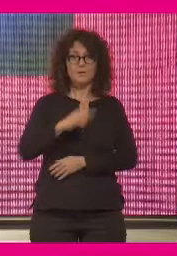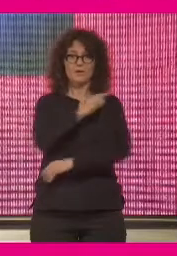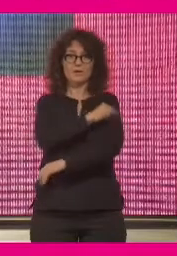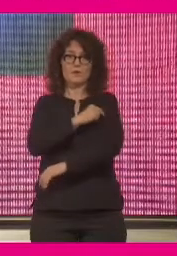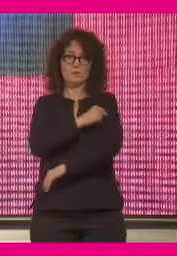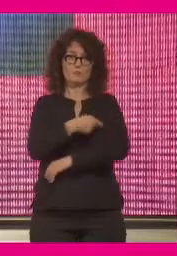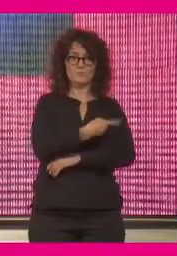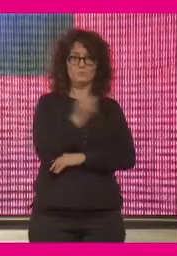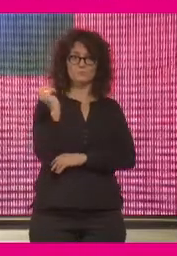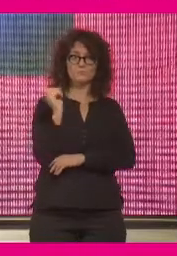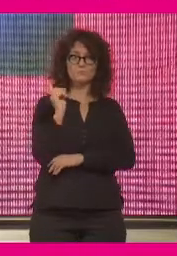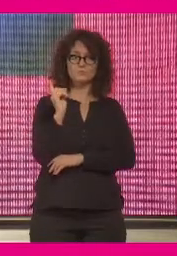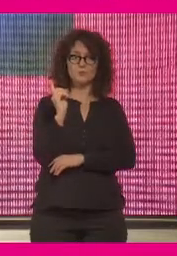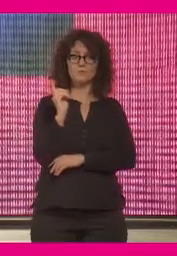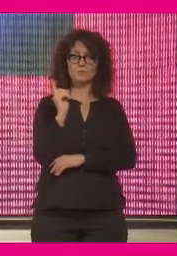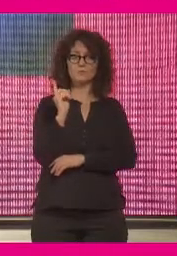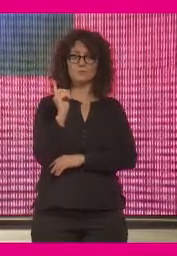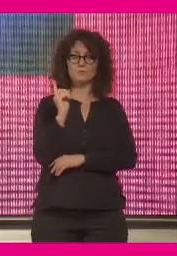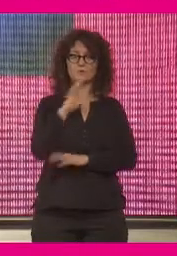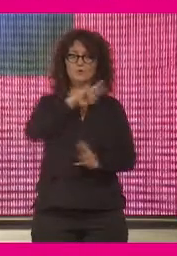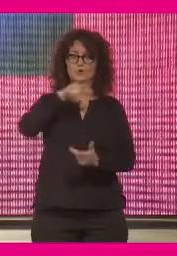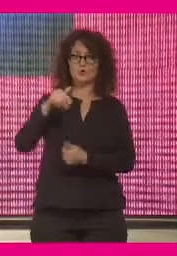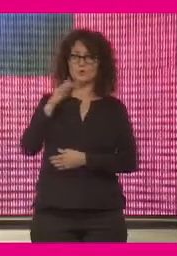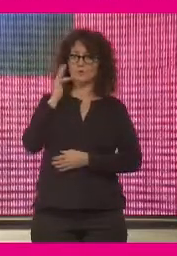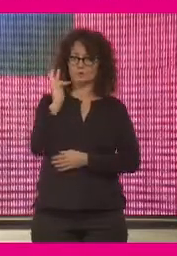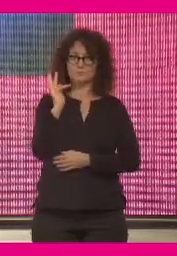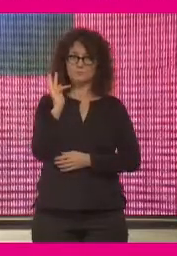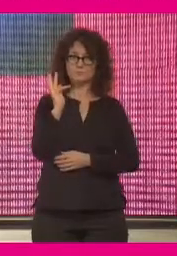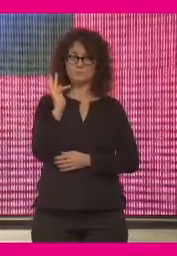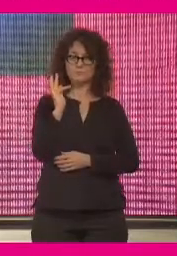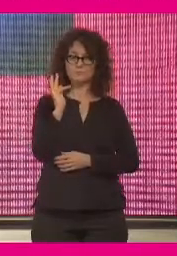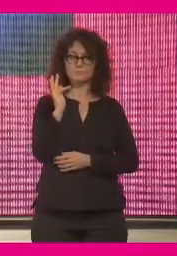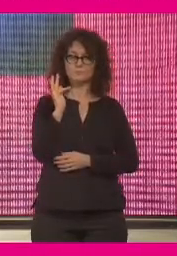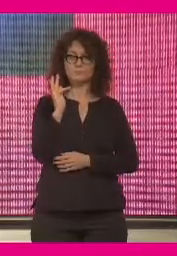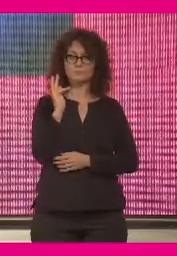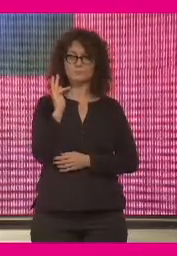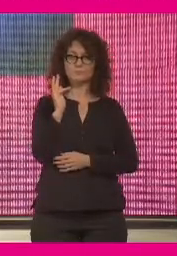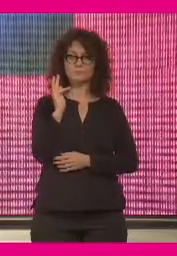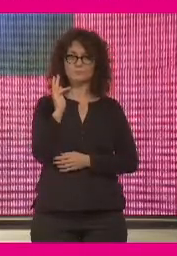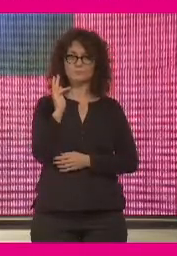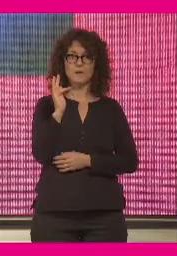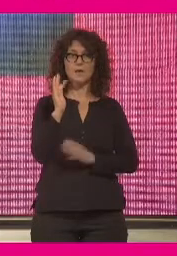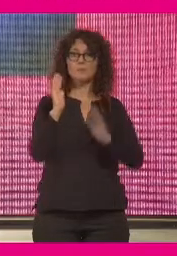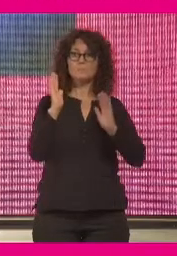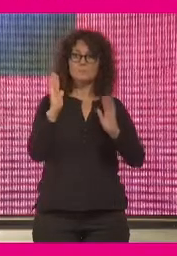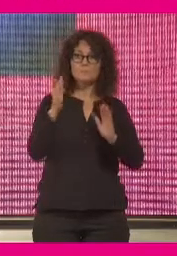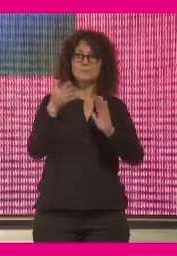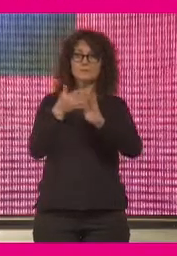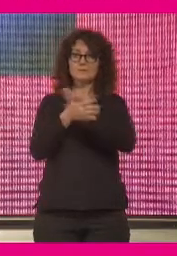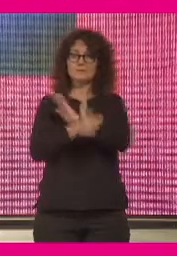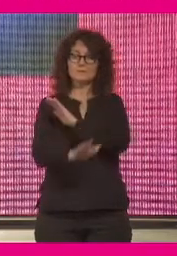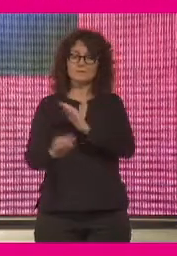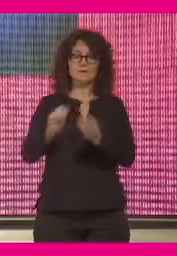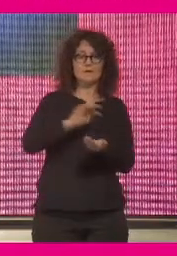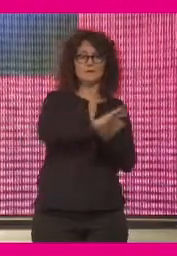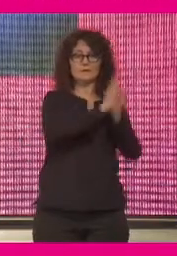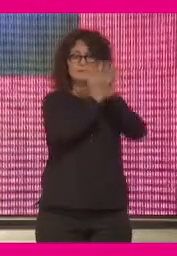vacuna para todos, lo cual es la mejor noticia a la que nos podemos enfrentar, por supuesto, ahora mismo. Pero eso supone una gran